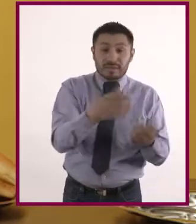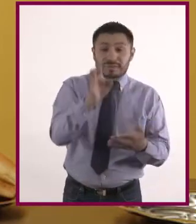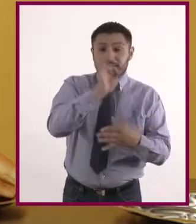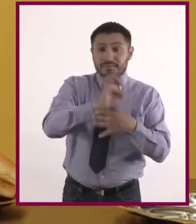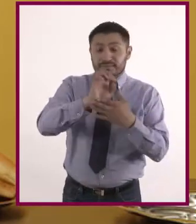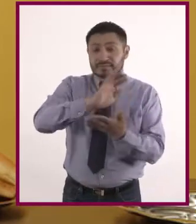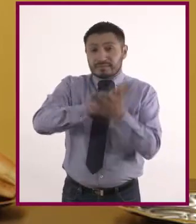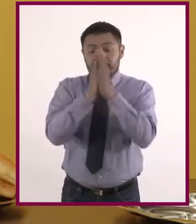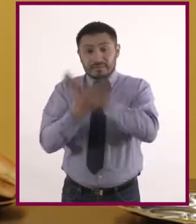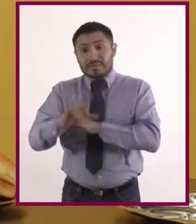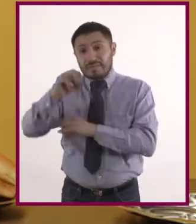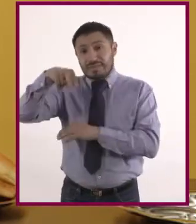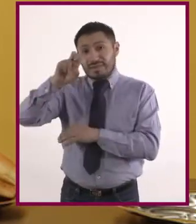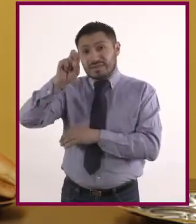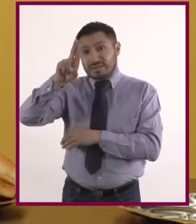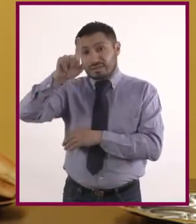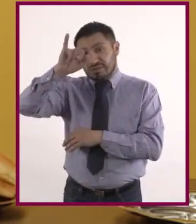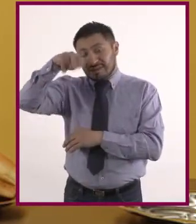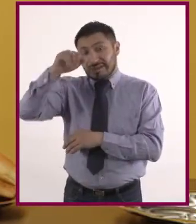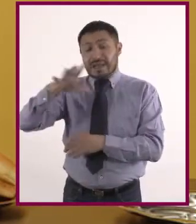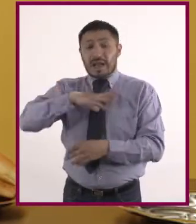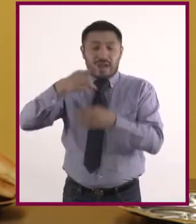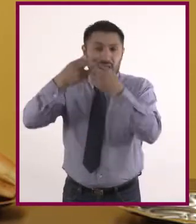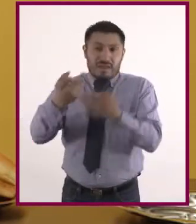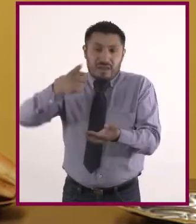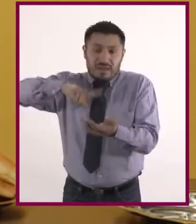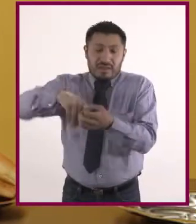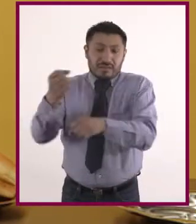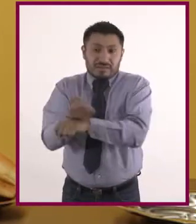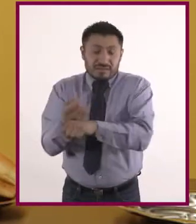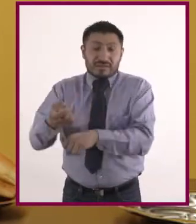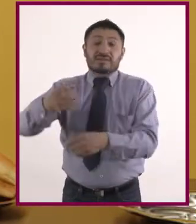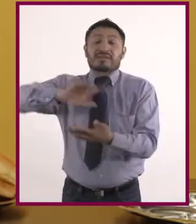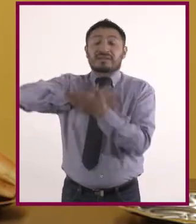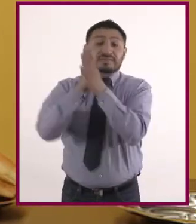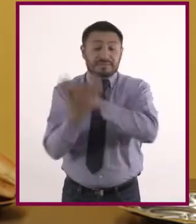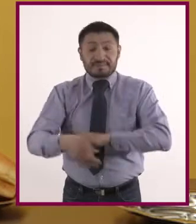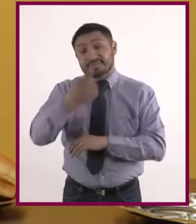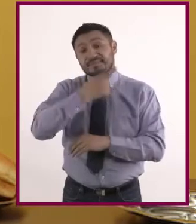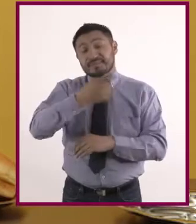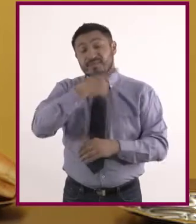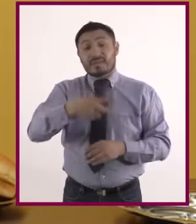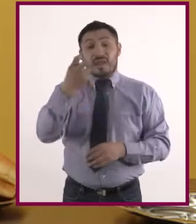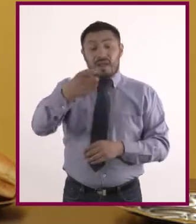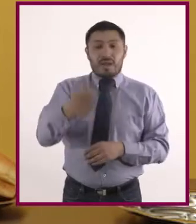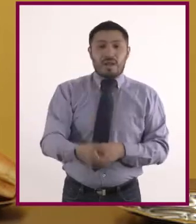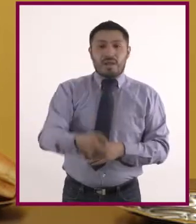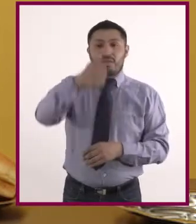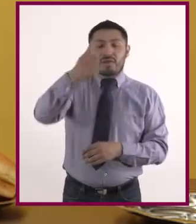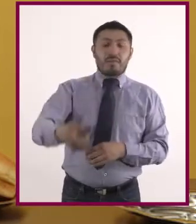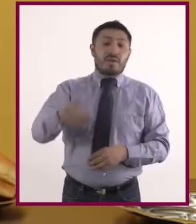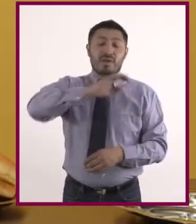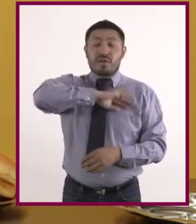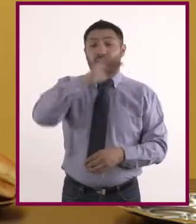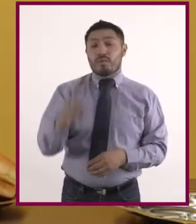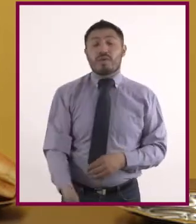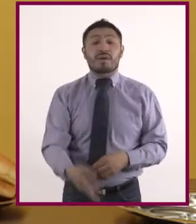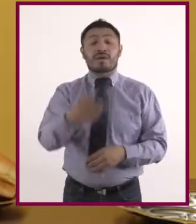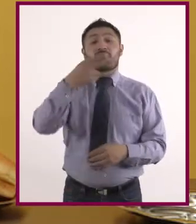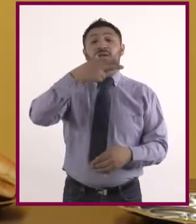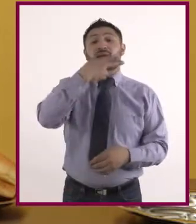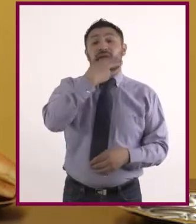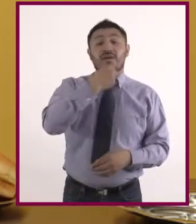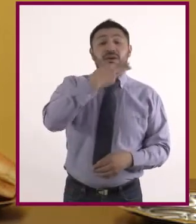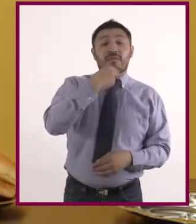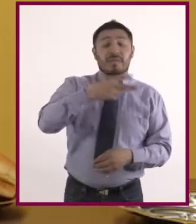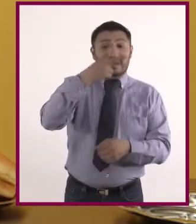Desde el año 2020, la diabetes militus en México es la primera causa de muerte entre las mujeres y la segunda en los hombres. En el